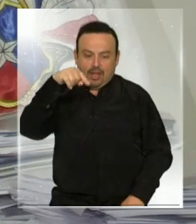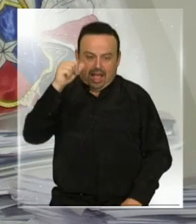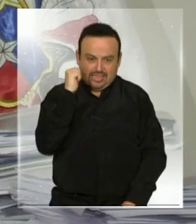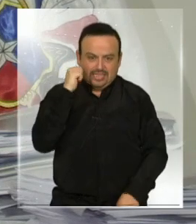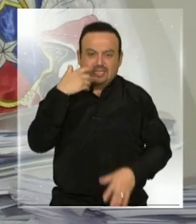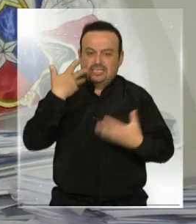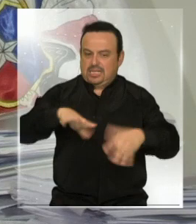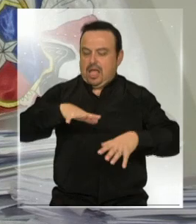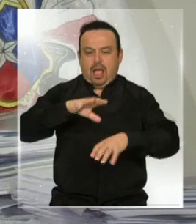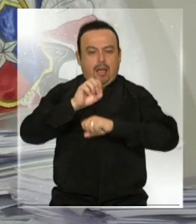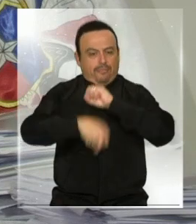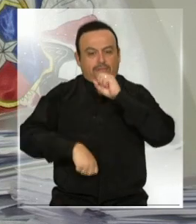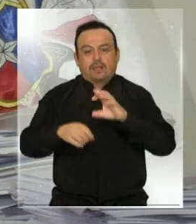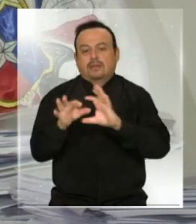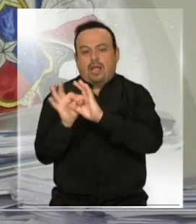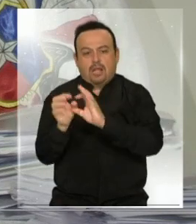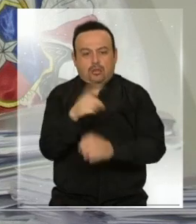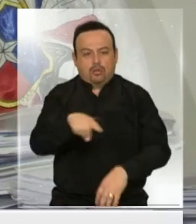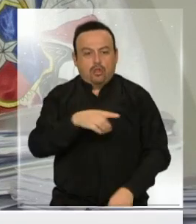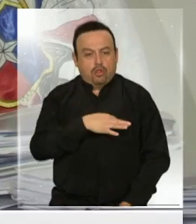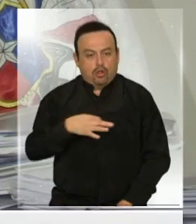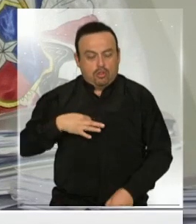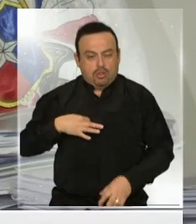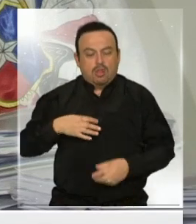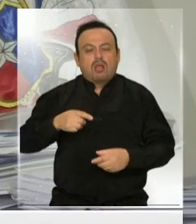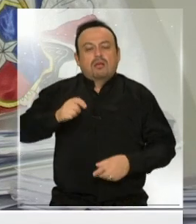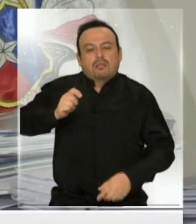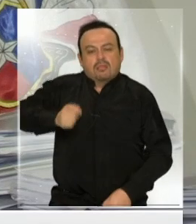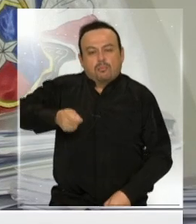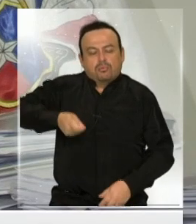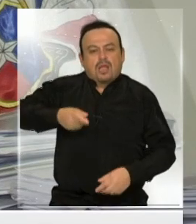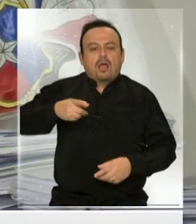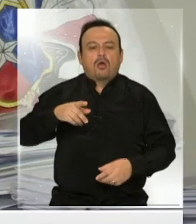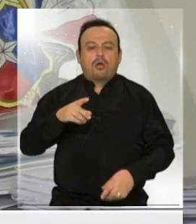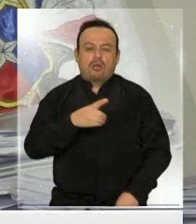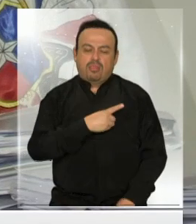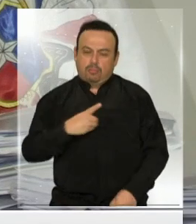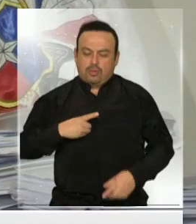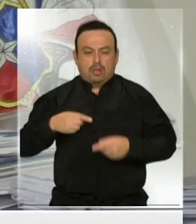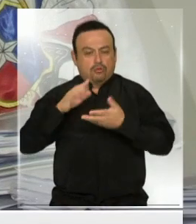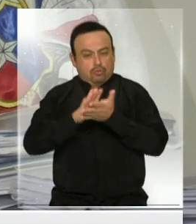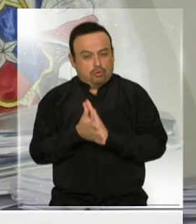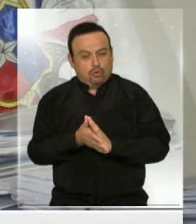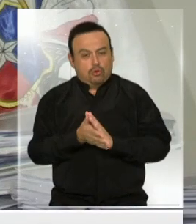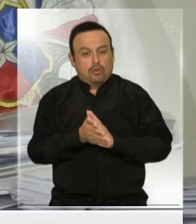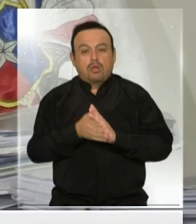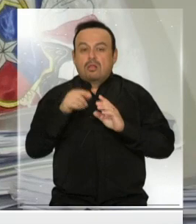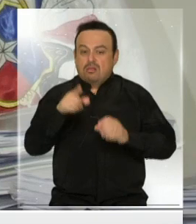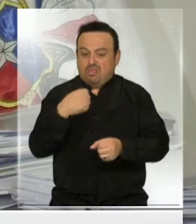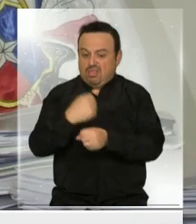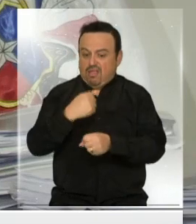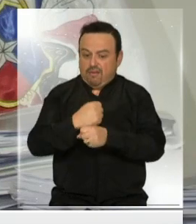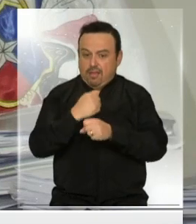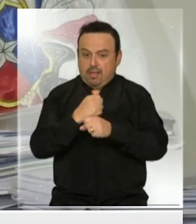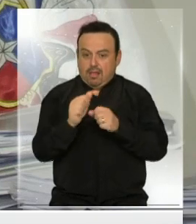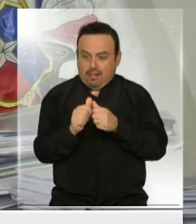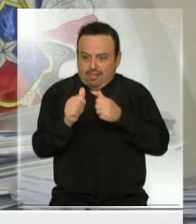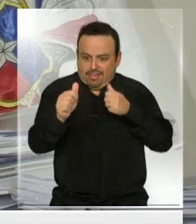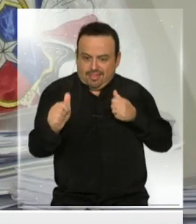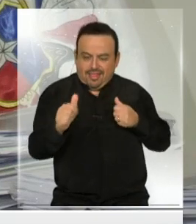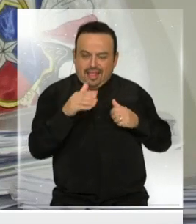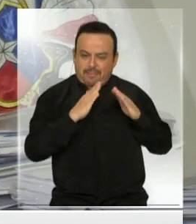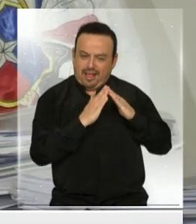Agradezco a los parlamentarios. Pero como estamos hablando de teletrabajo y trabajo a distancia, lo vamos a hacer